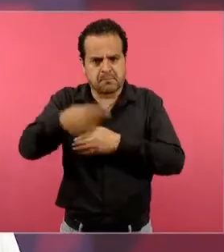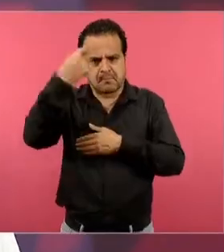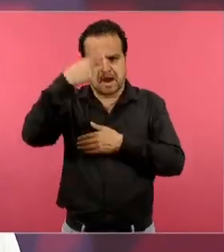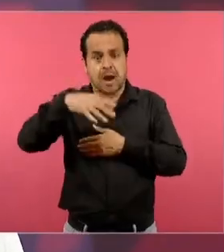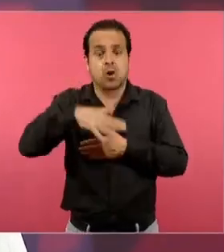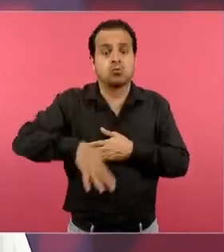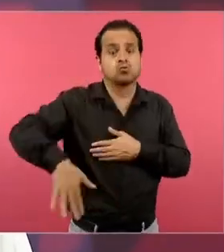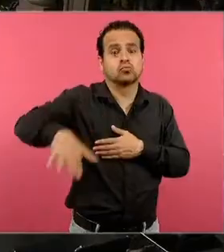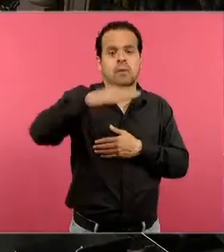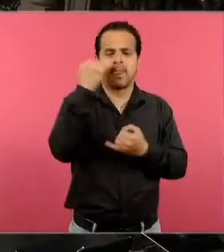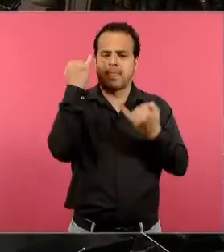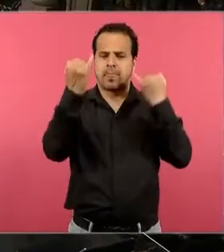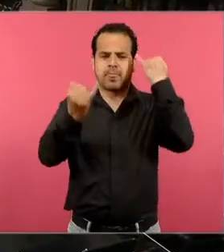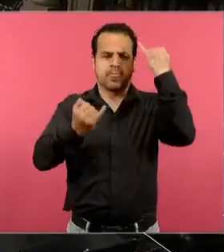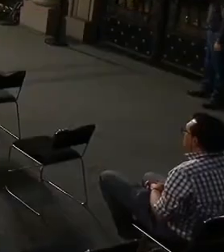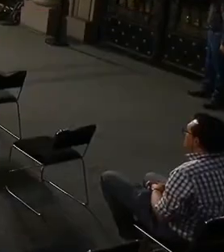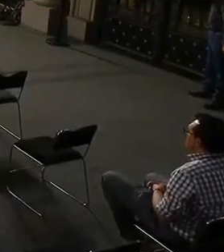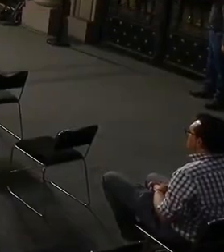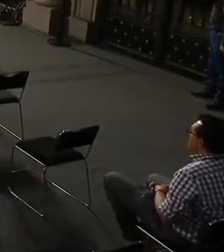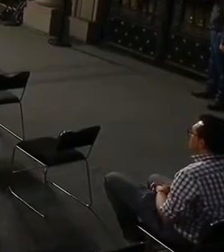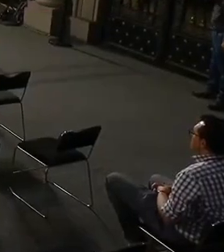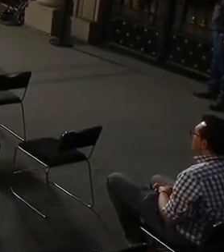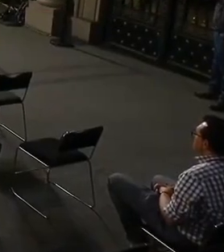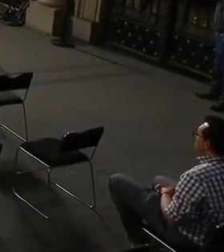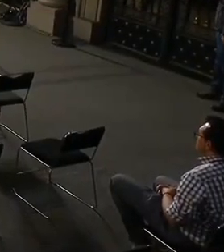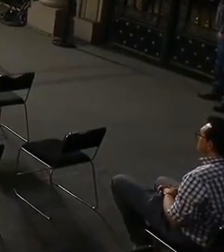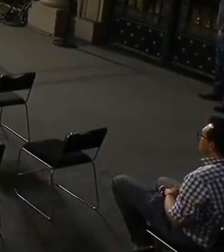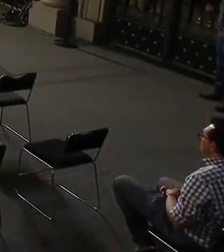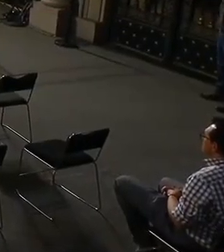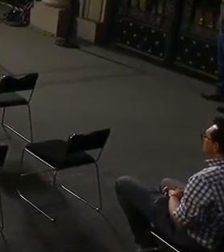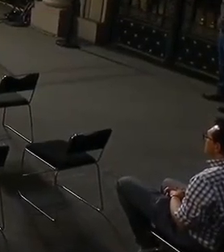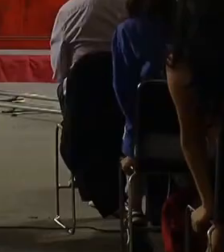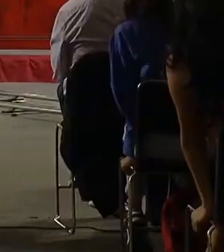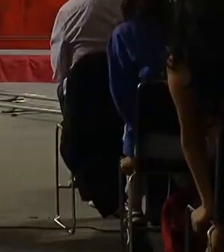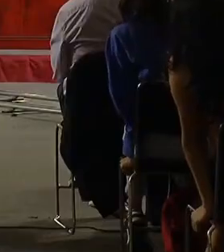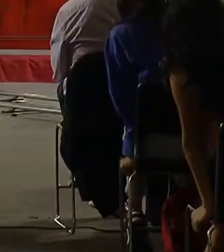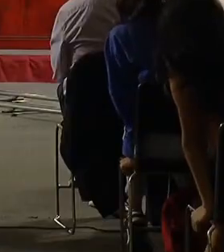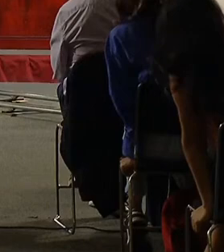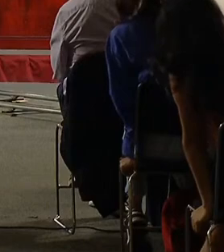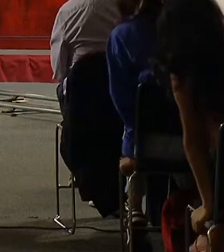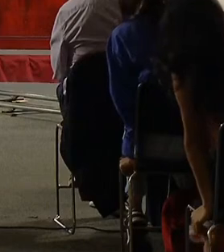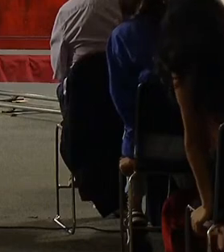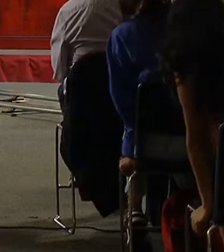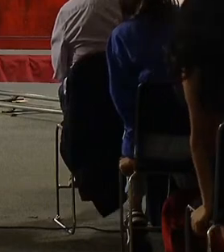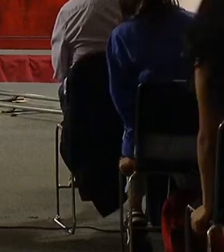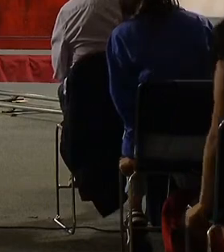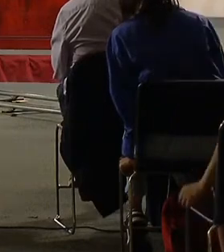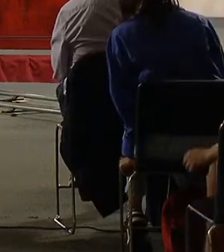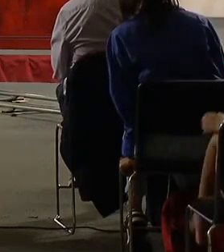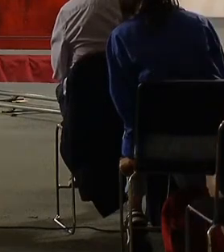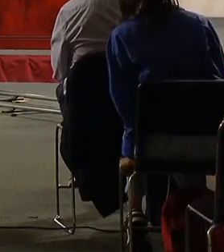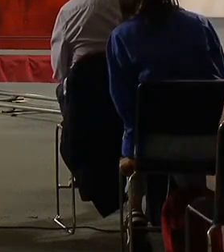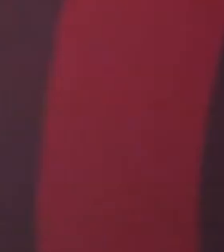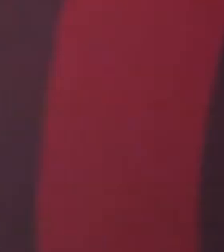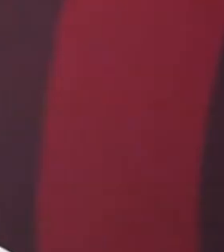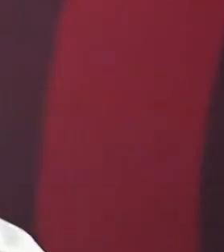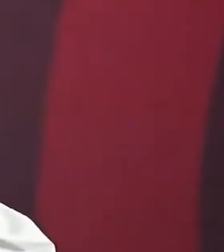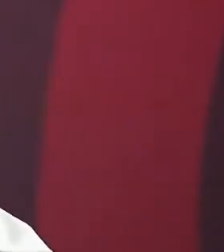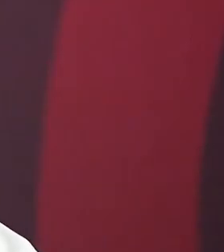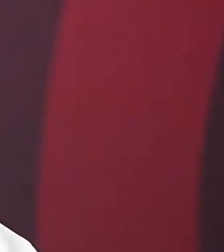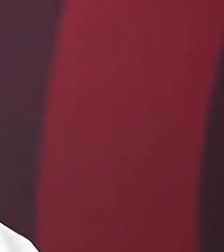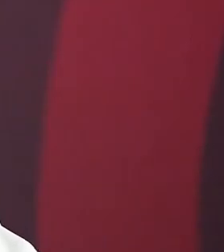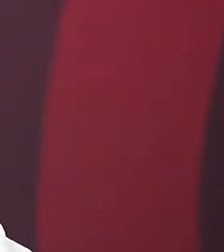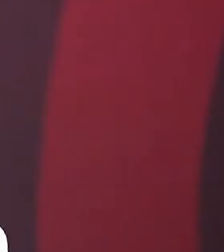que estamos haciendo. Y de esa manera estamos en la lógica del pensamiento crítico, que cuando hablamos de eso hablamos de un pensamiento